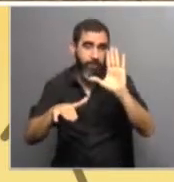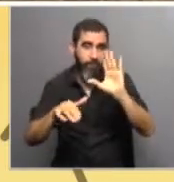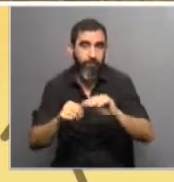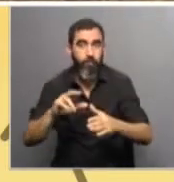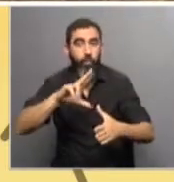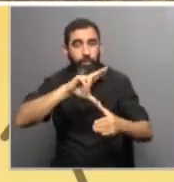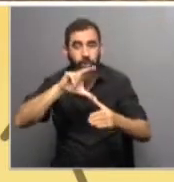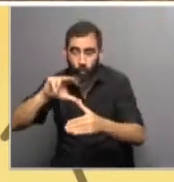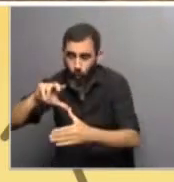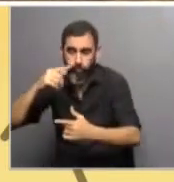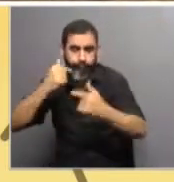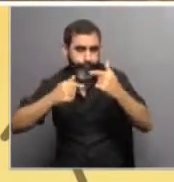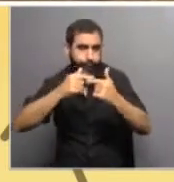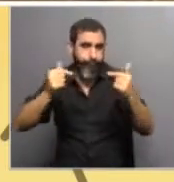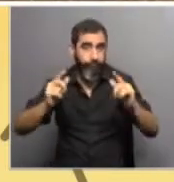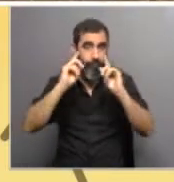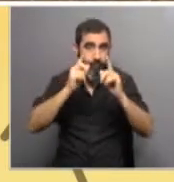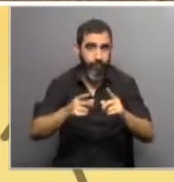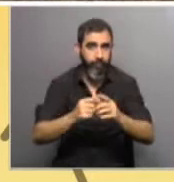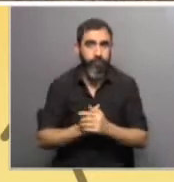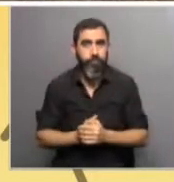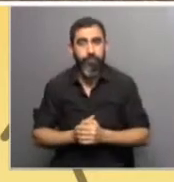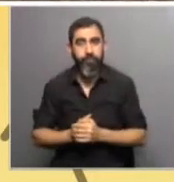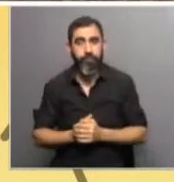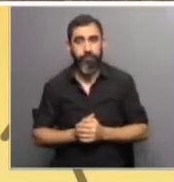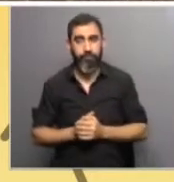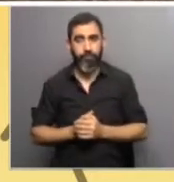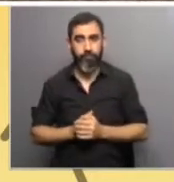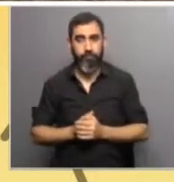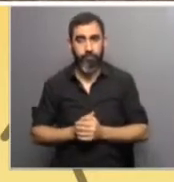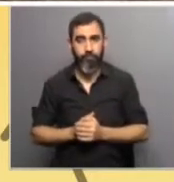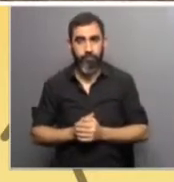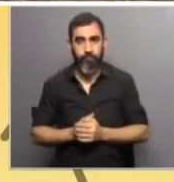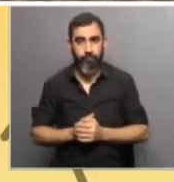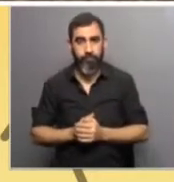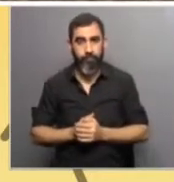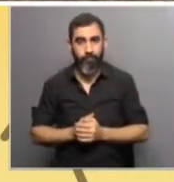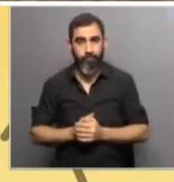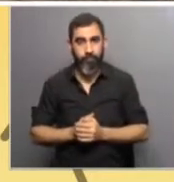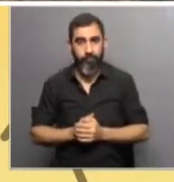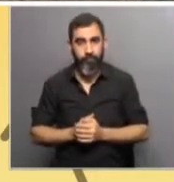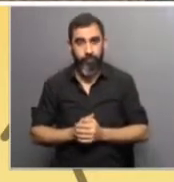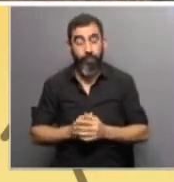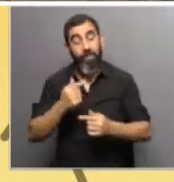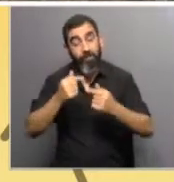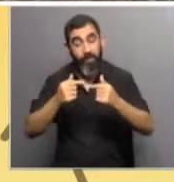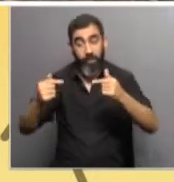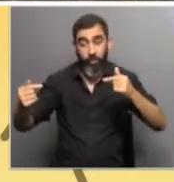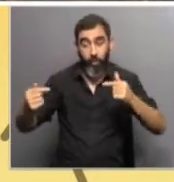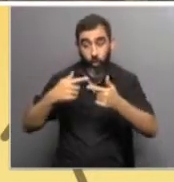ciclones extratropicales que tenemos muy frecuentemente en nuestra región. O sea que sí, digamos que el combo de cosas